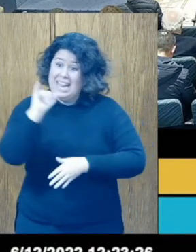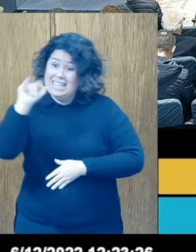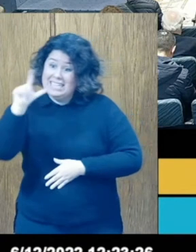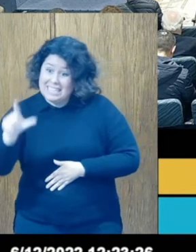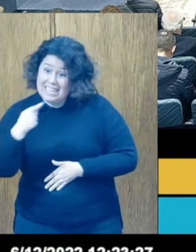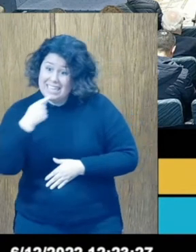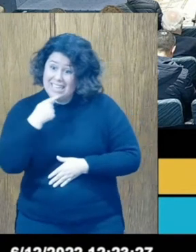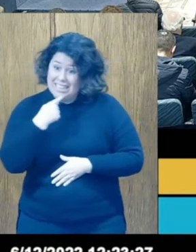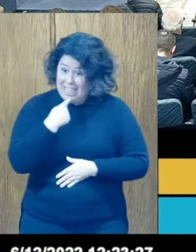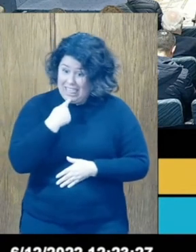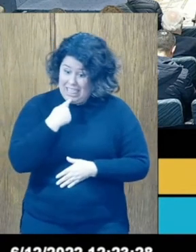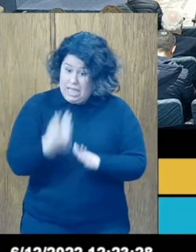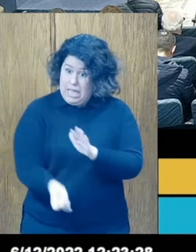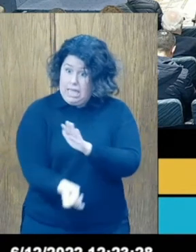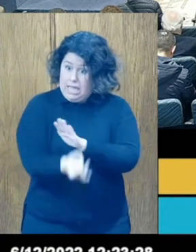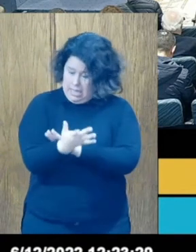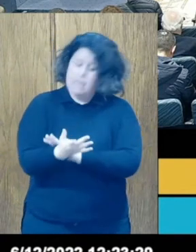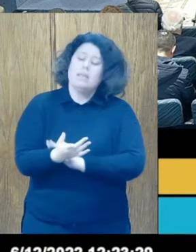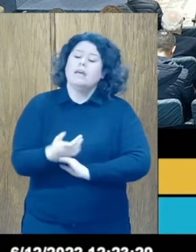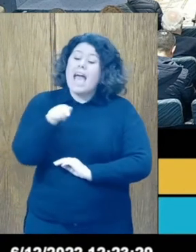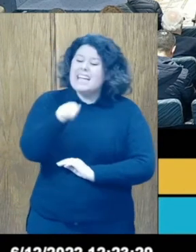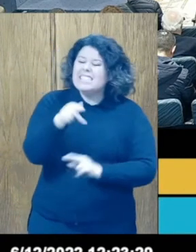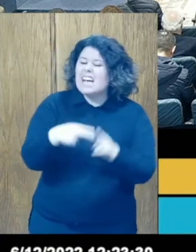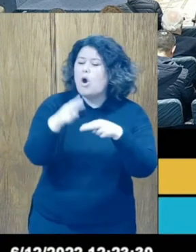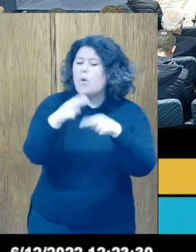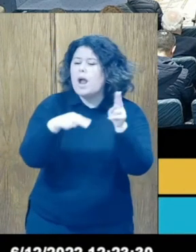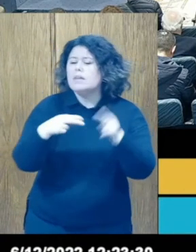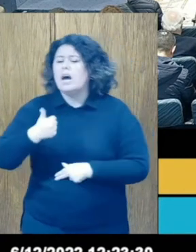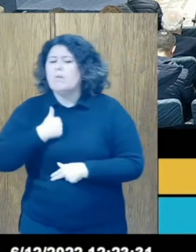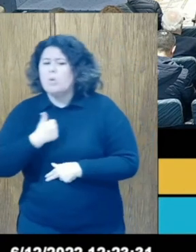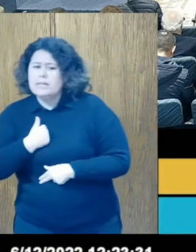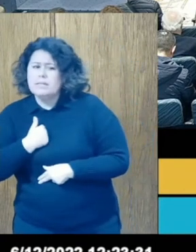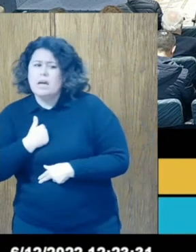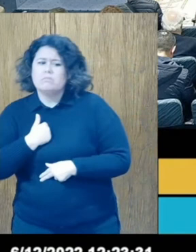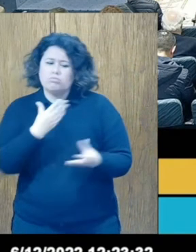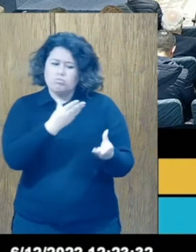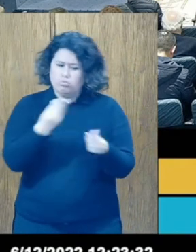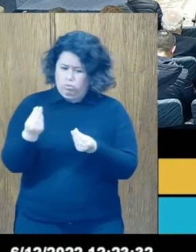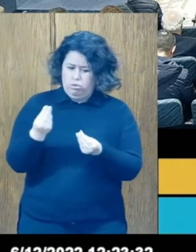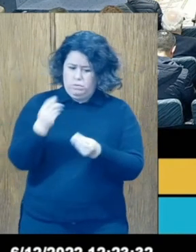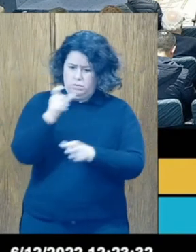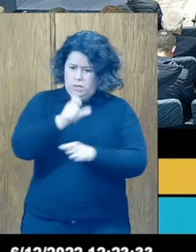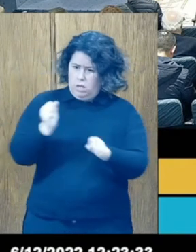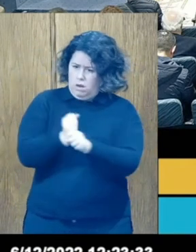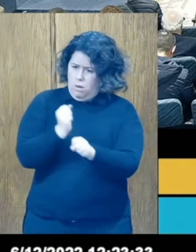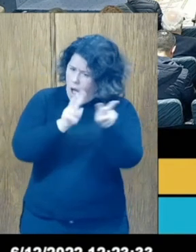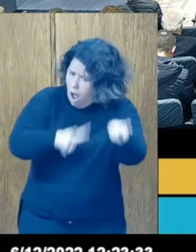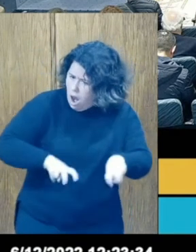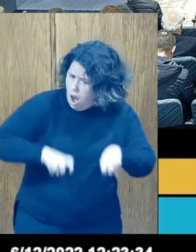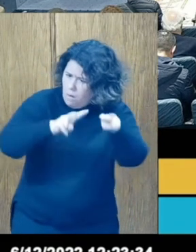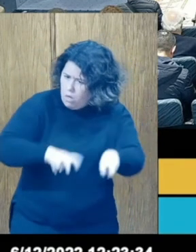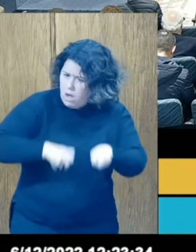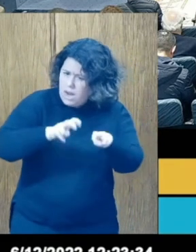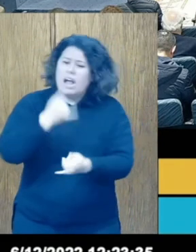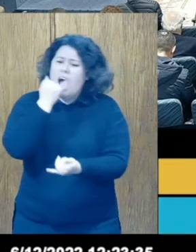sordos, decía, Estas obras que aprovechan a numerosos hombres humildes, modestos labradores, no encuentran valedor